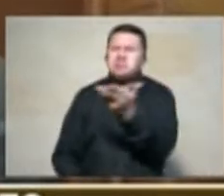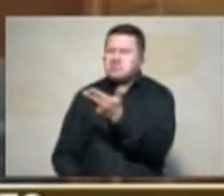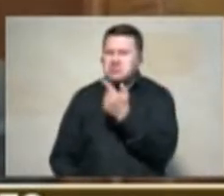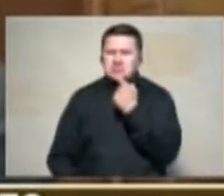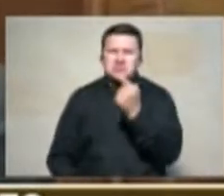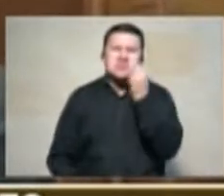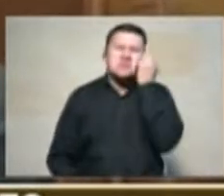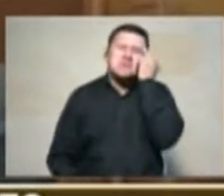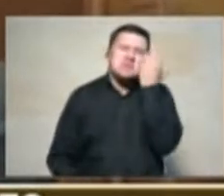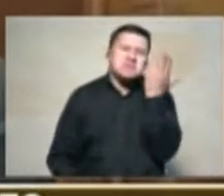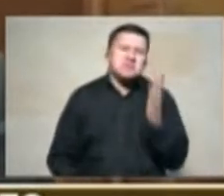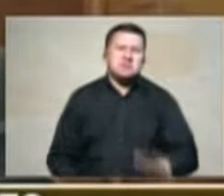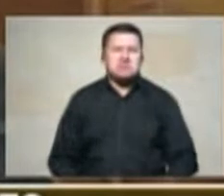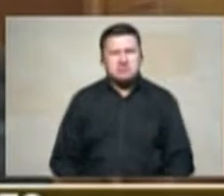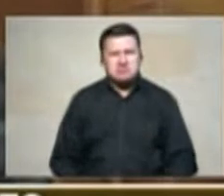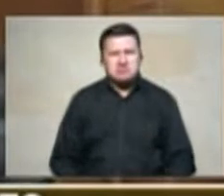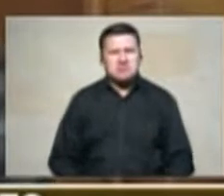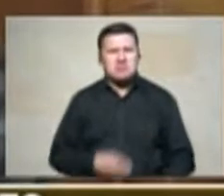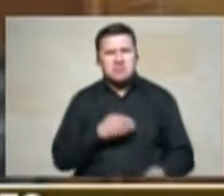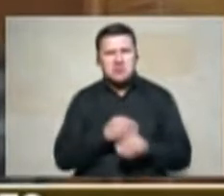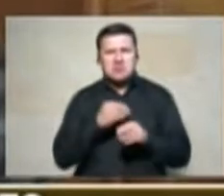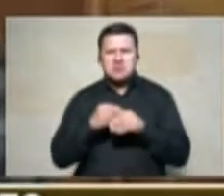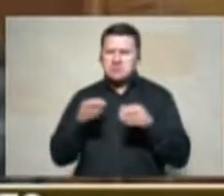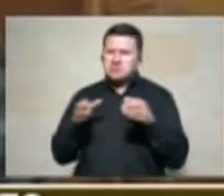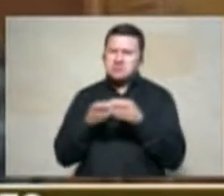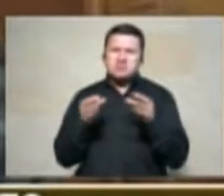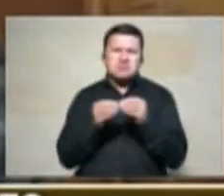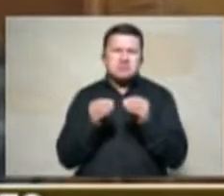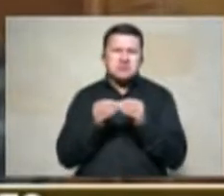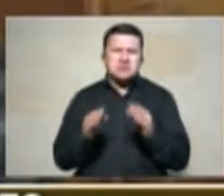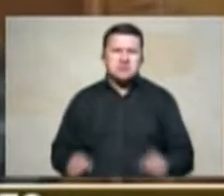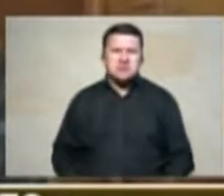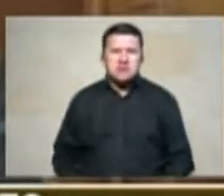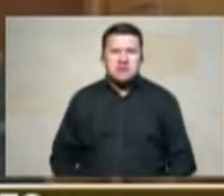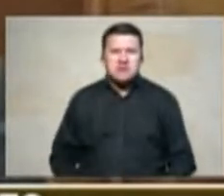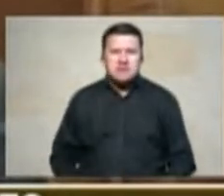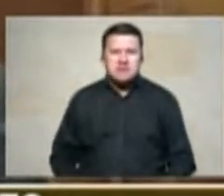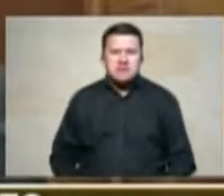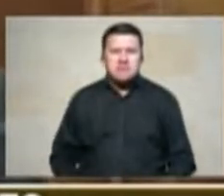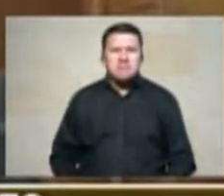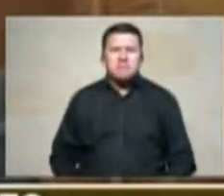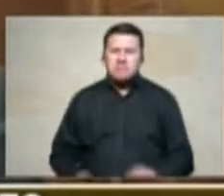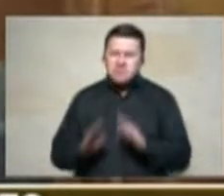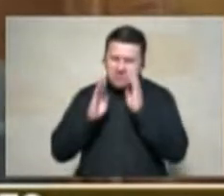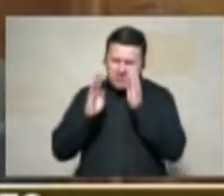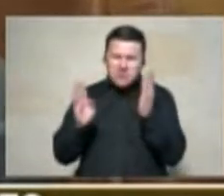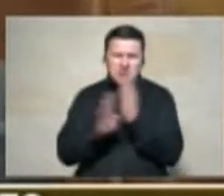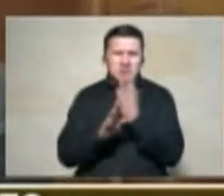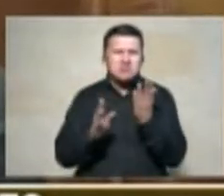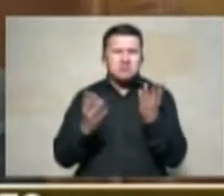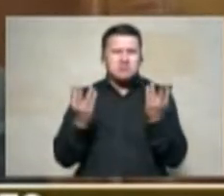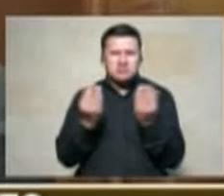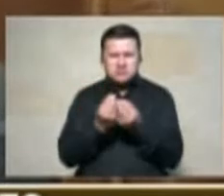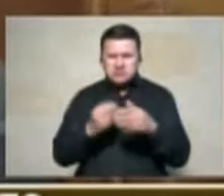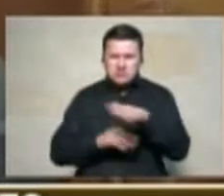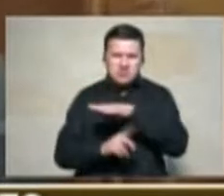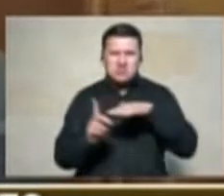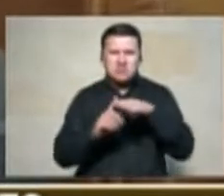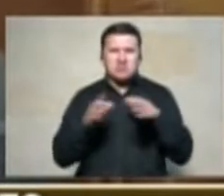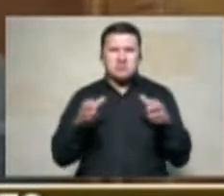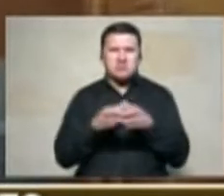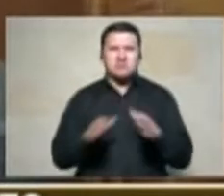hubo un modelo de acumulación de concentración de la propiedad de la tierra